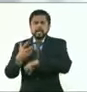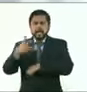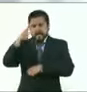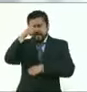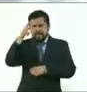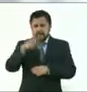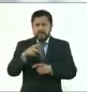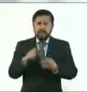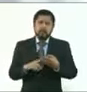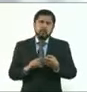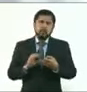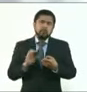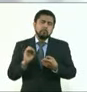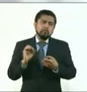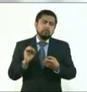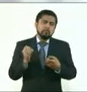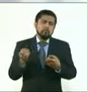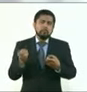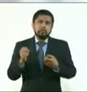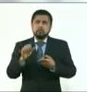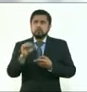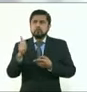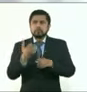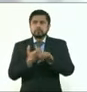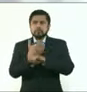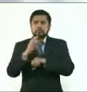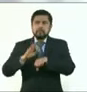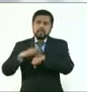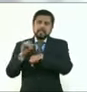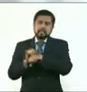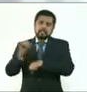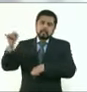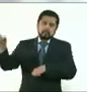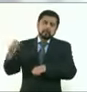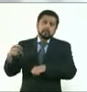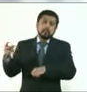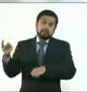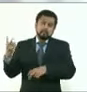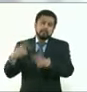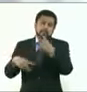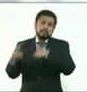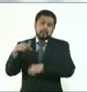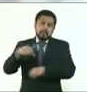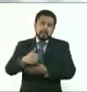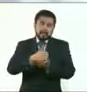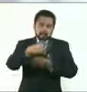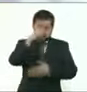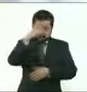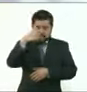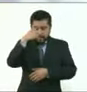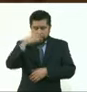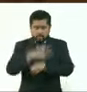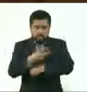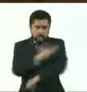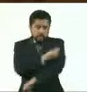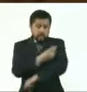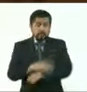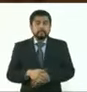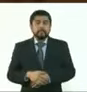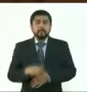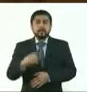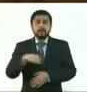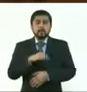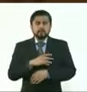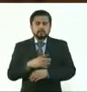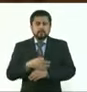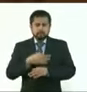o inclusive de entidades más lejanas, de estados más lejanos a la capital. Muchas gracias. hemos publicado un par de notas sobre